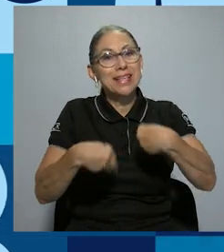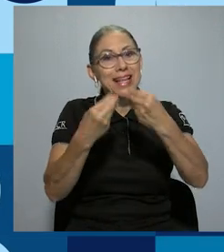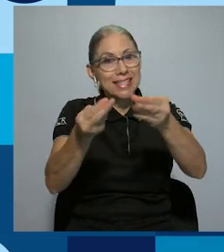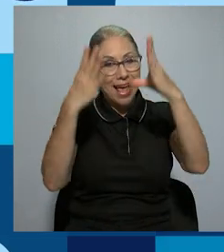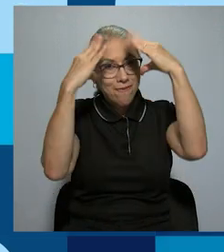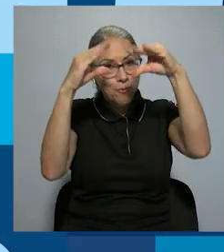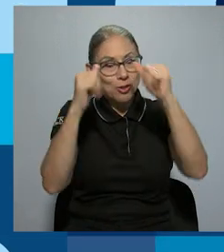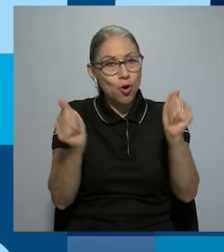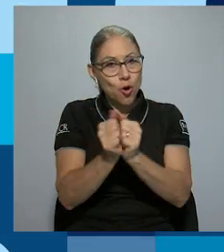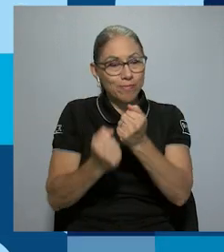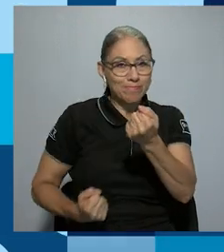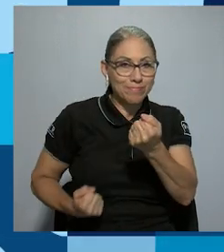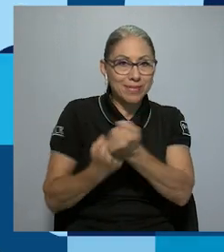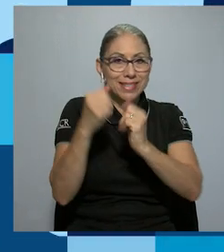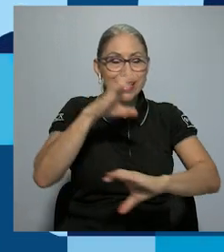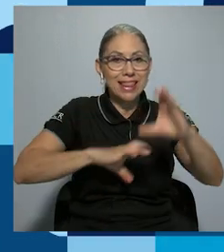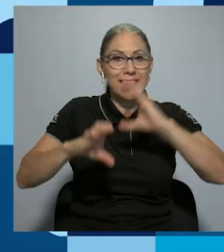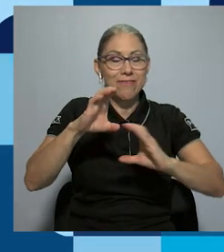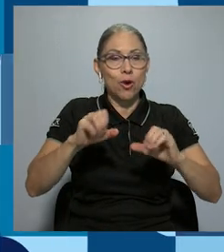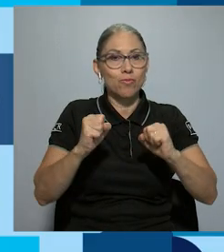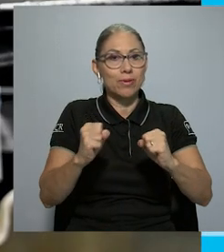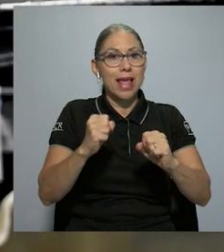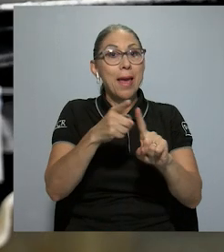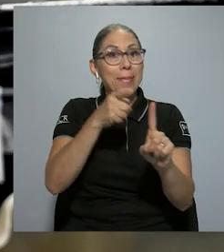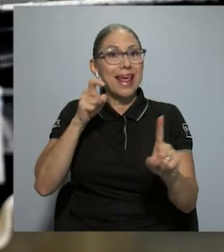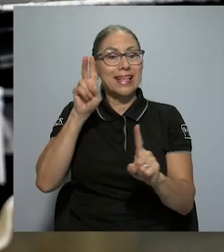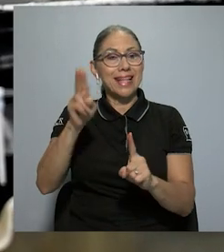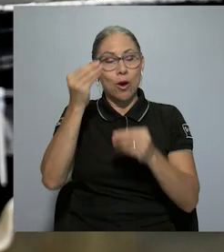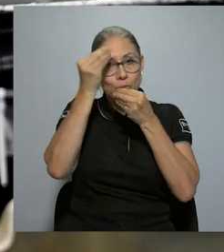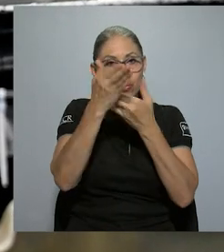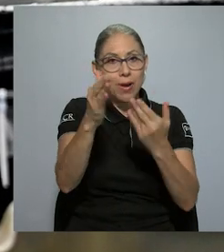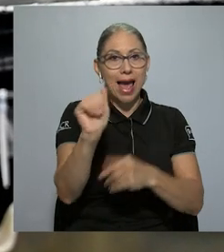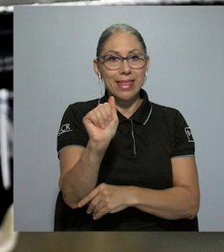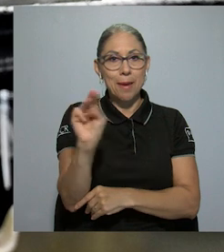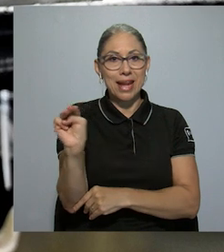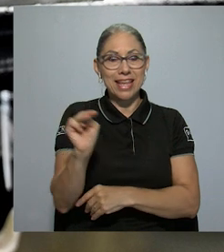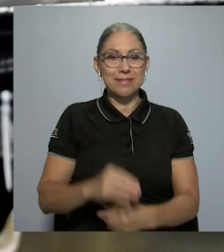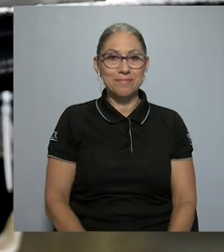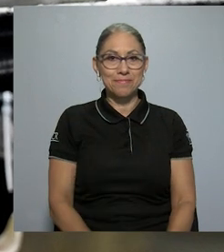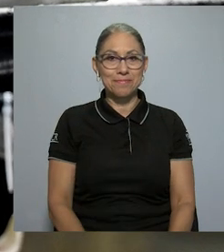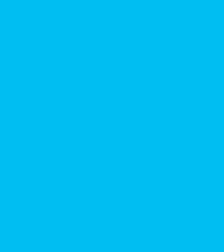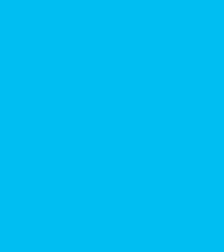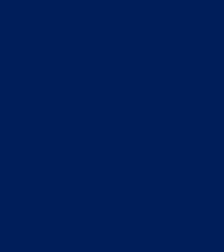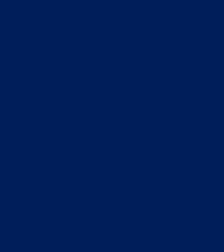respaldo científico sólido. Para Desde la U, reportó Andrea Marín.